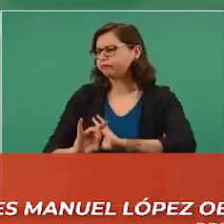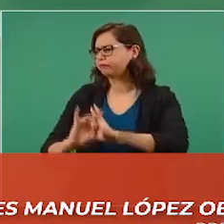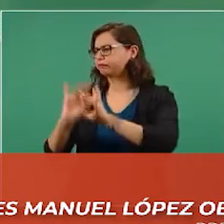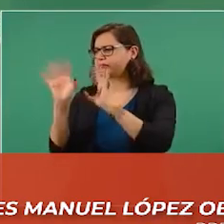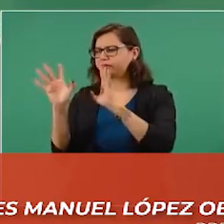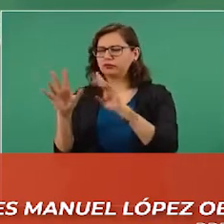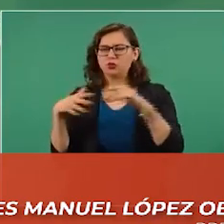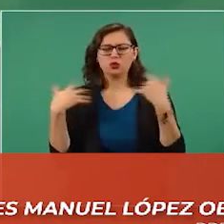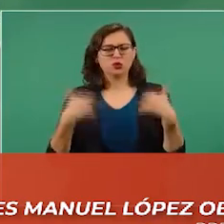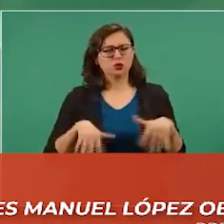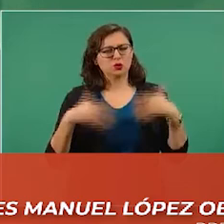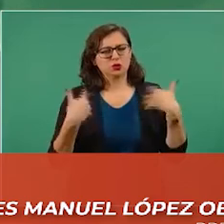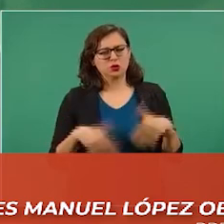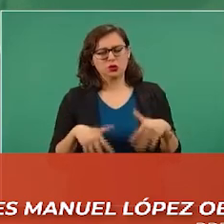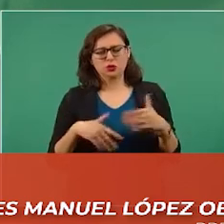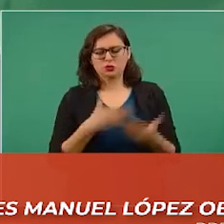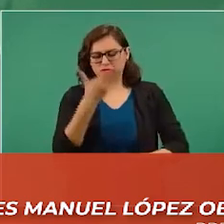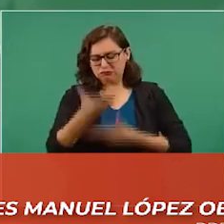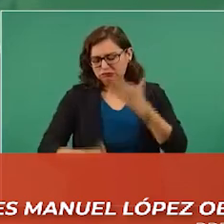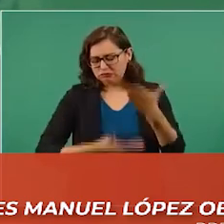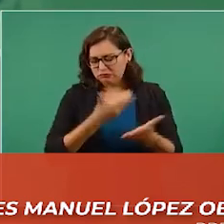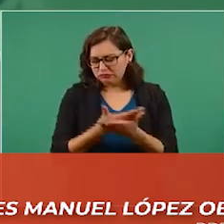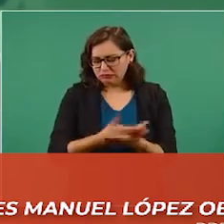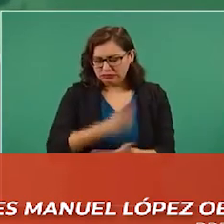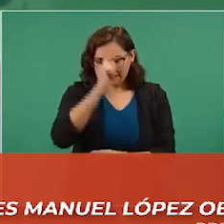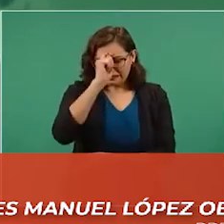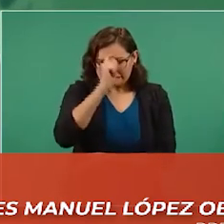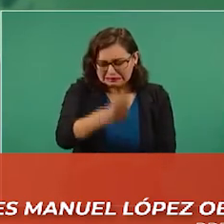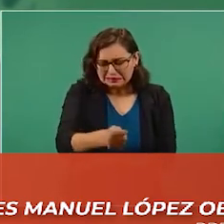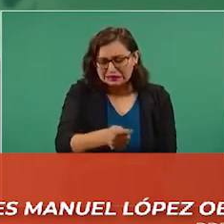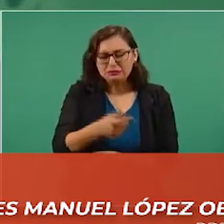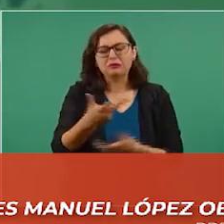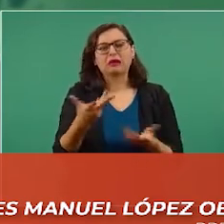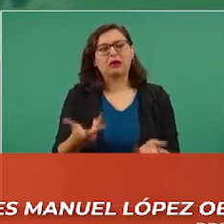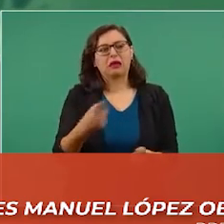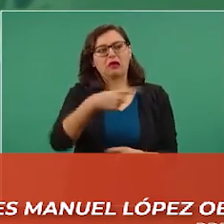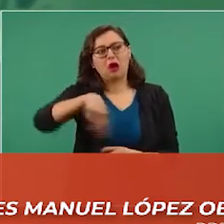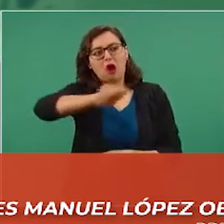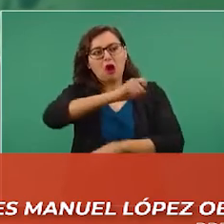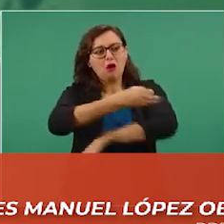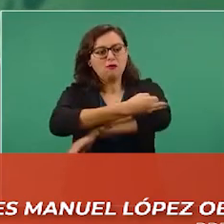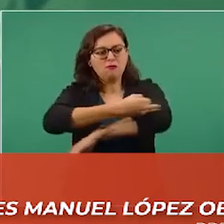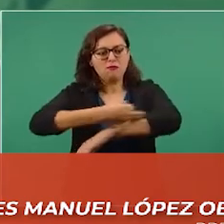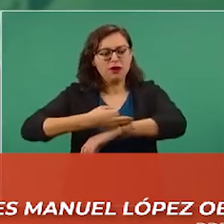merece respeto y sus familiares